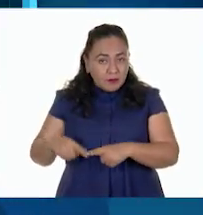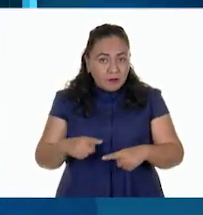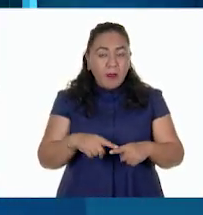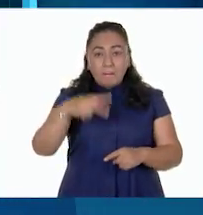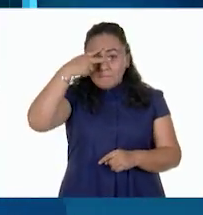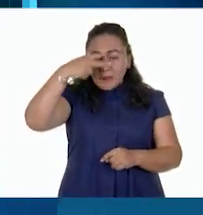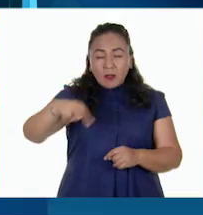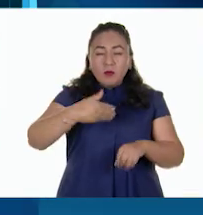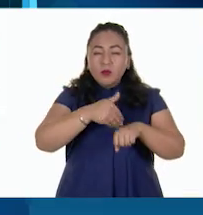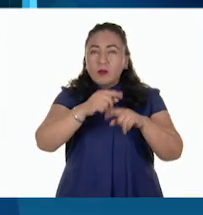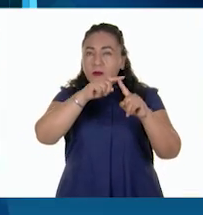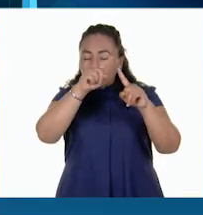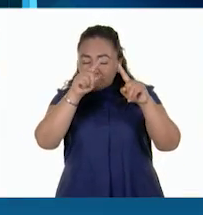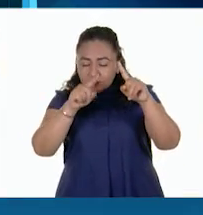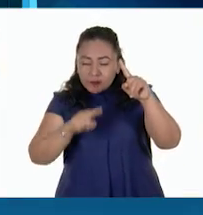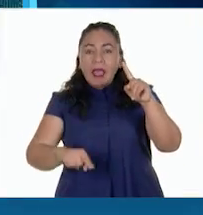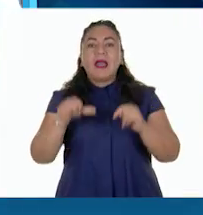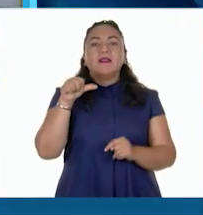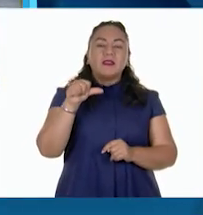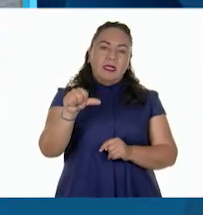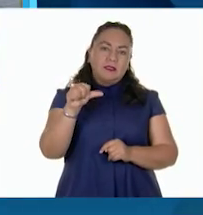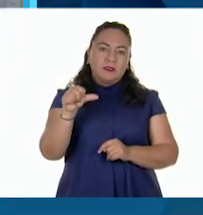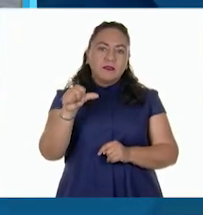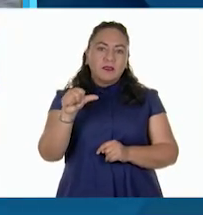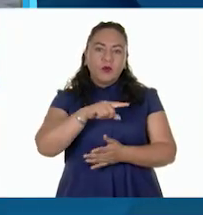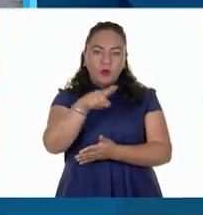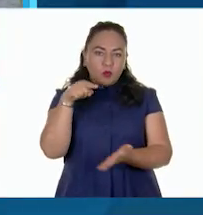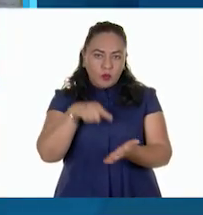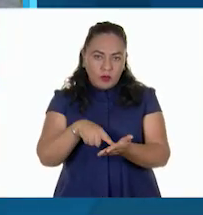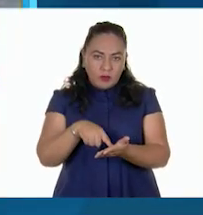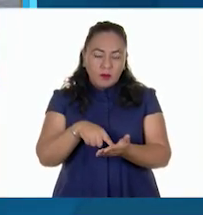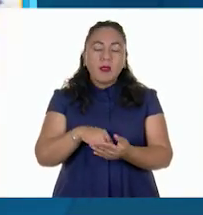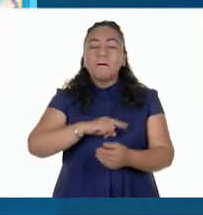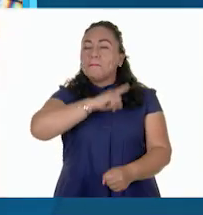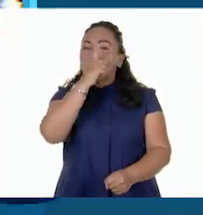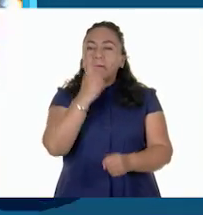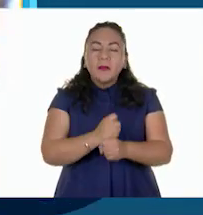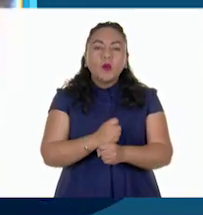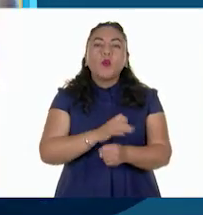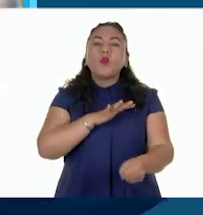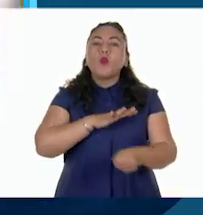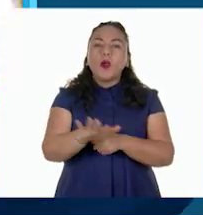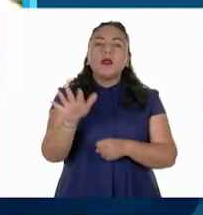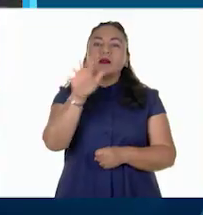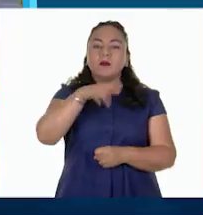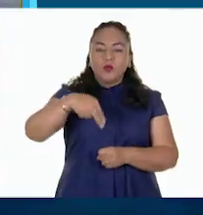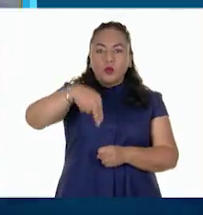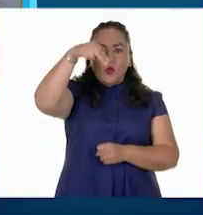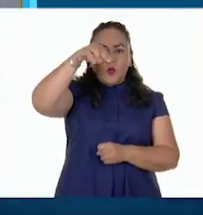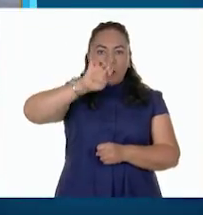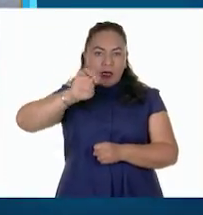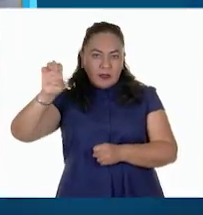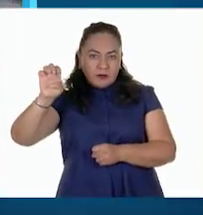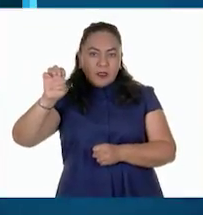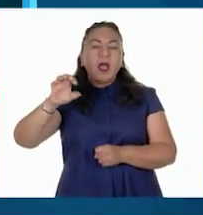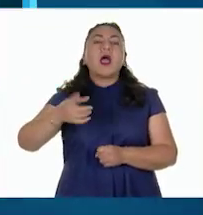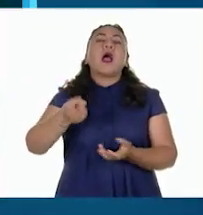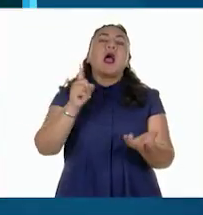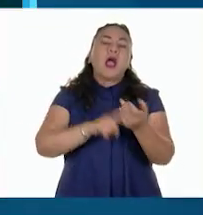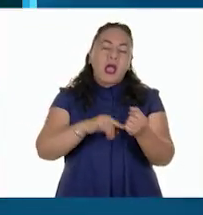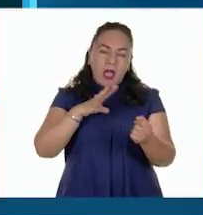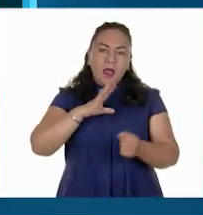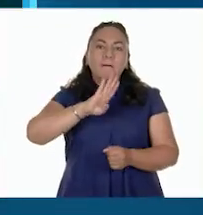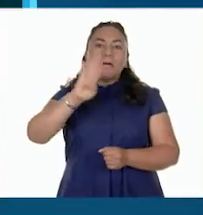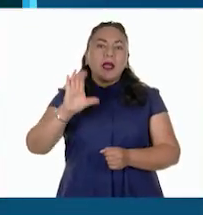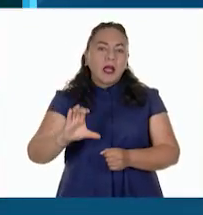ocupa el lugar 16 a nivel mundial. Su principal región pesquera se encuentra al noroeste. Está conformada por